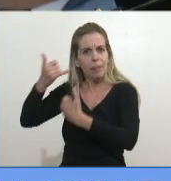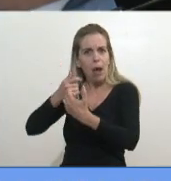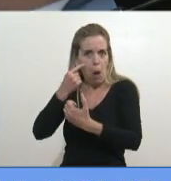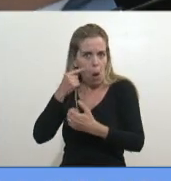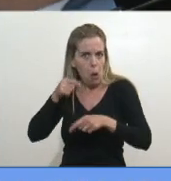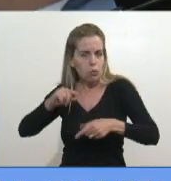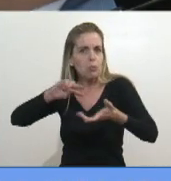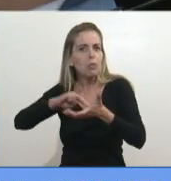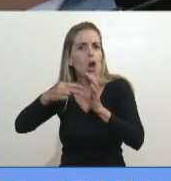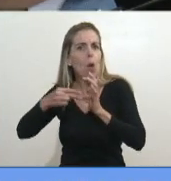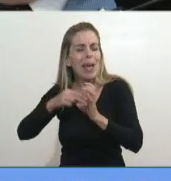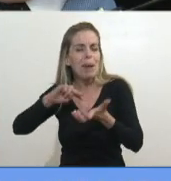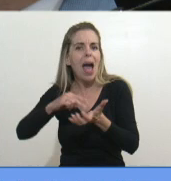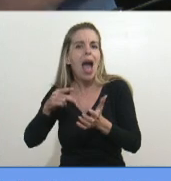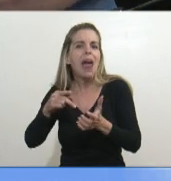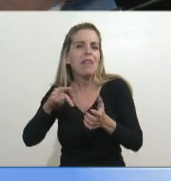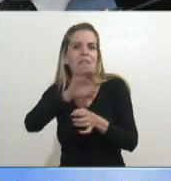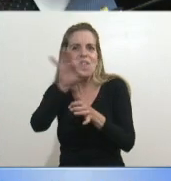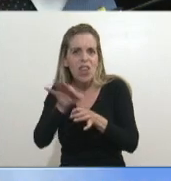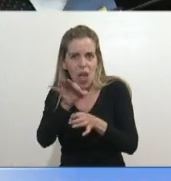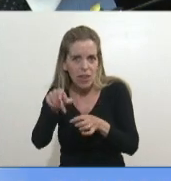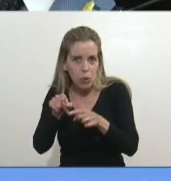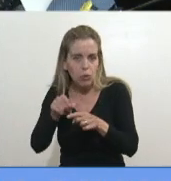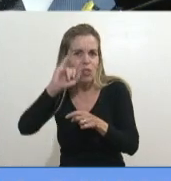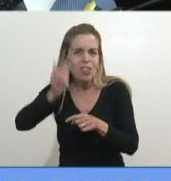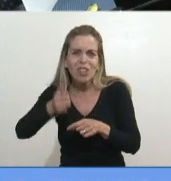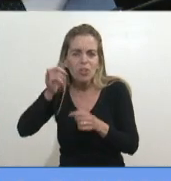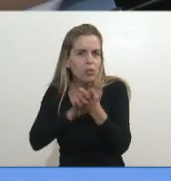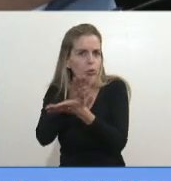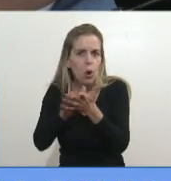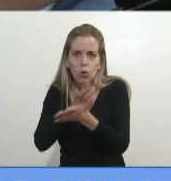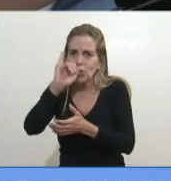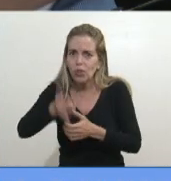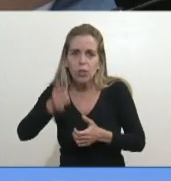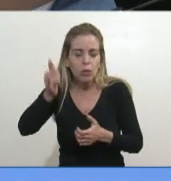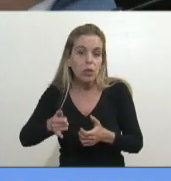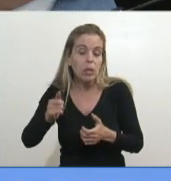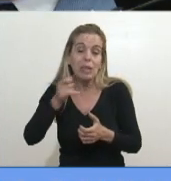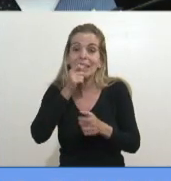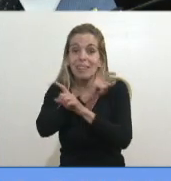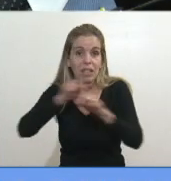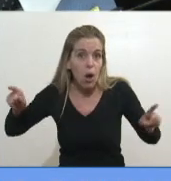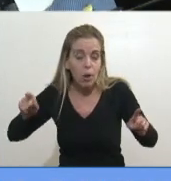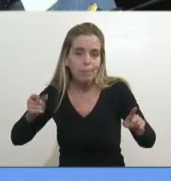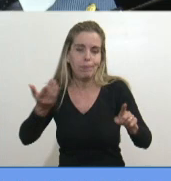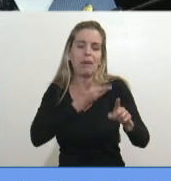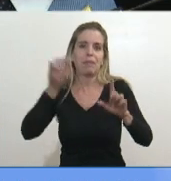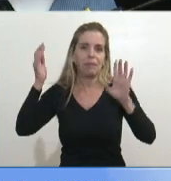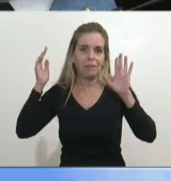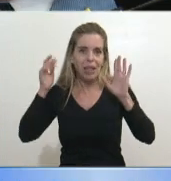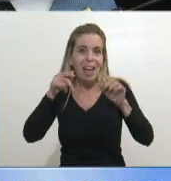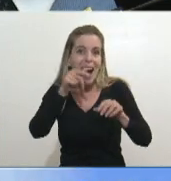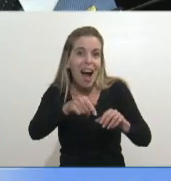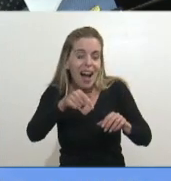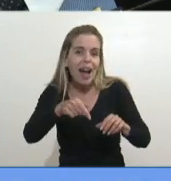problema político. O hacemos lo que tenemos que hacer, o esto nos pasa por arriba. Esto no distingue pelo ni marca.